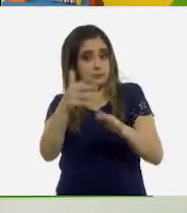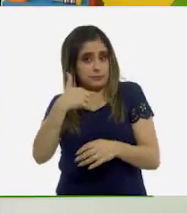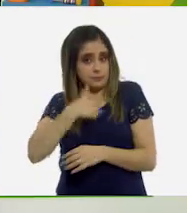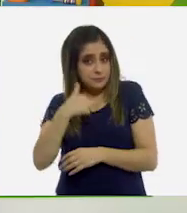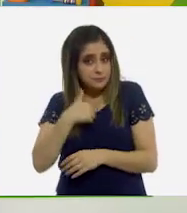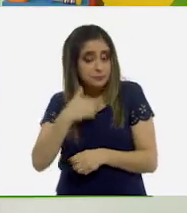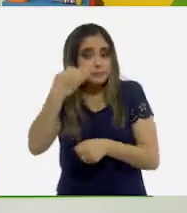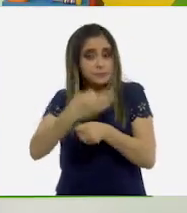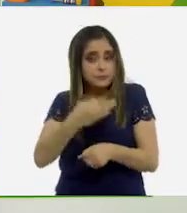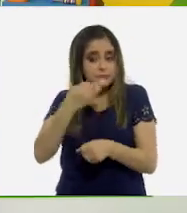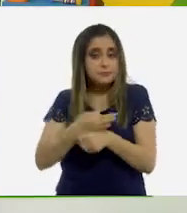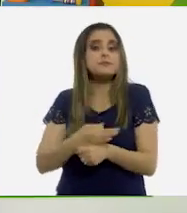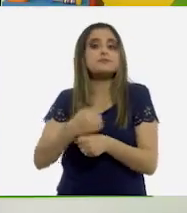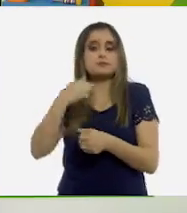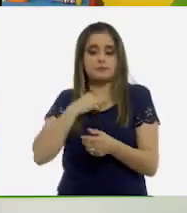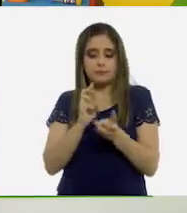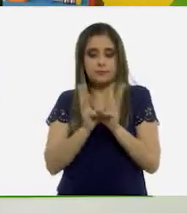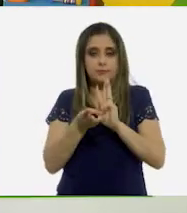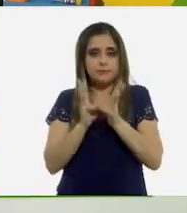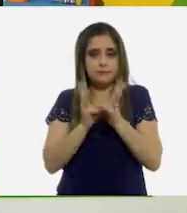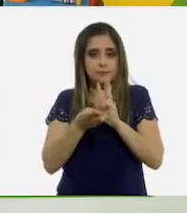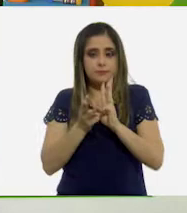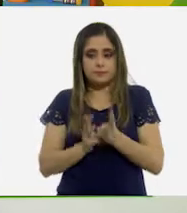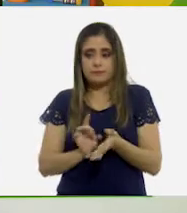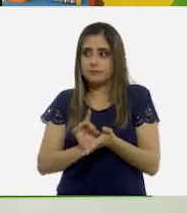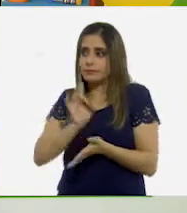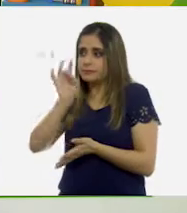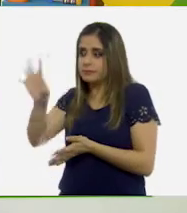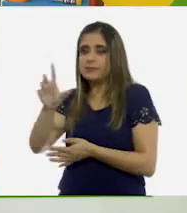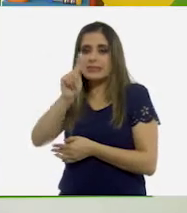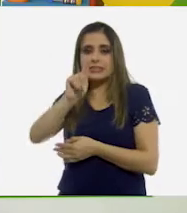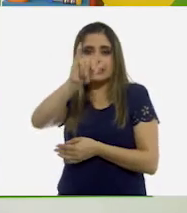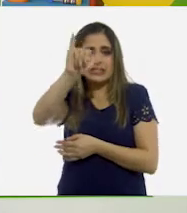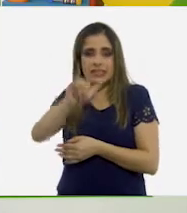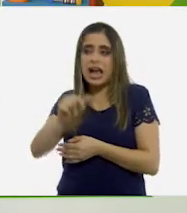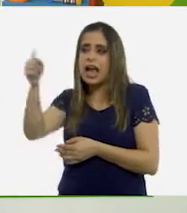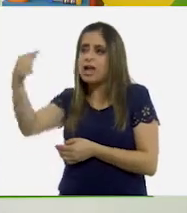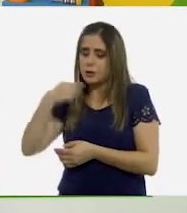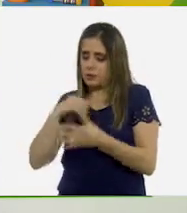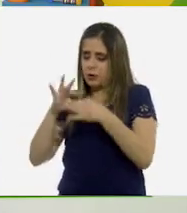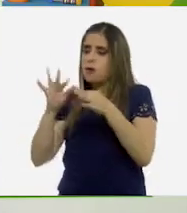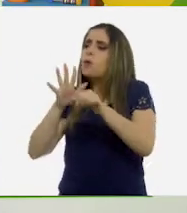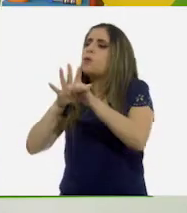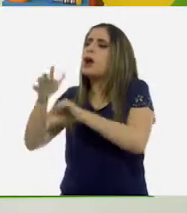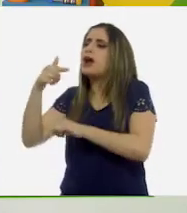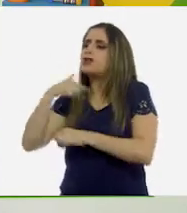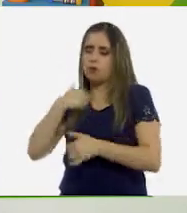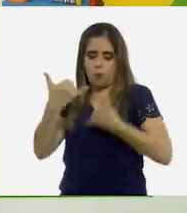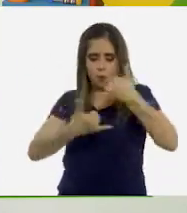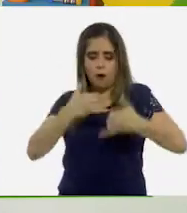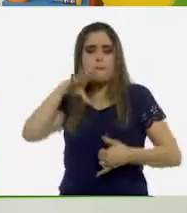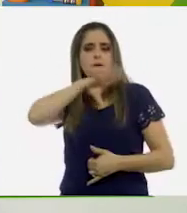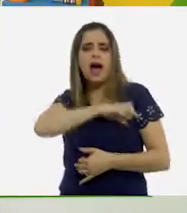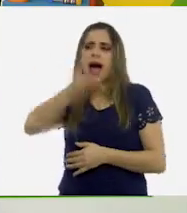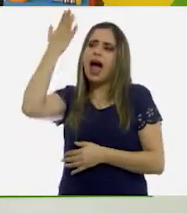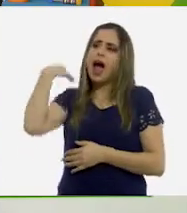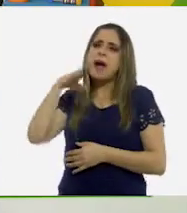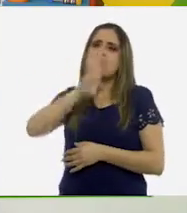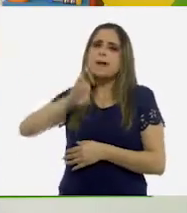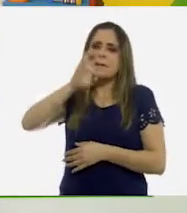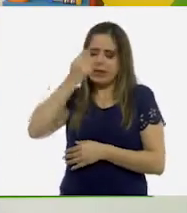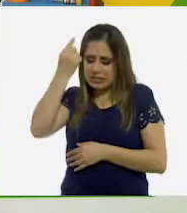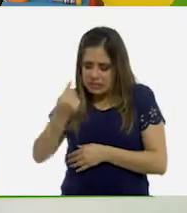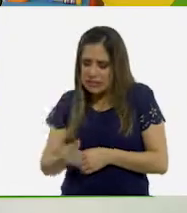voy a mandarle un mensaje de WhatsApp a mi tía para que ella me diga cuáles eran mis juegos favoritos cuando era más